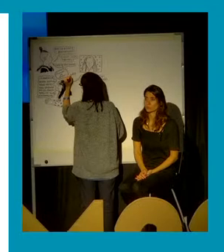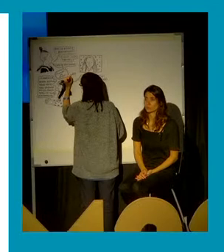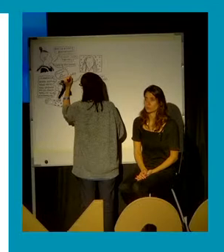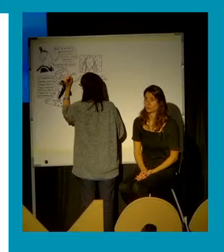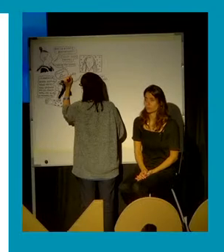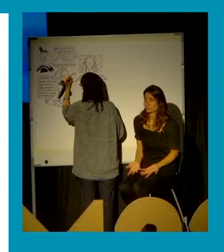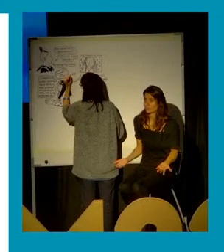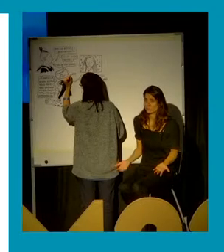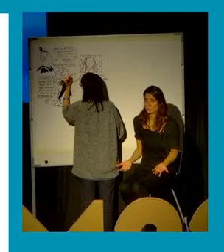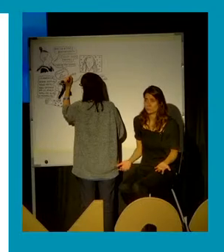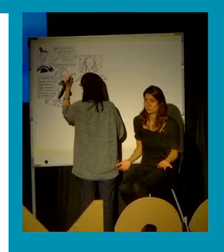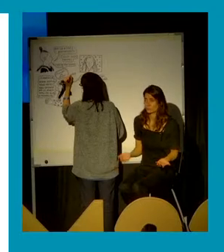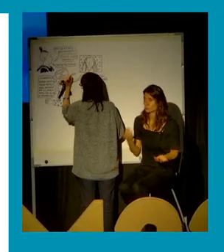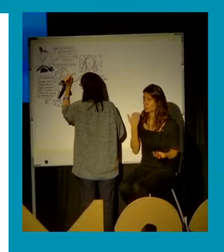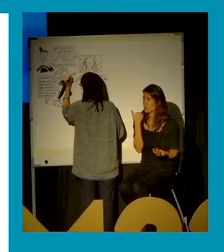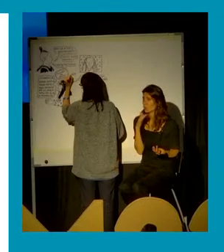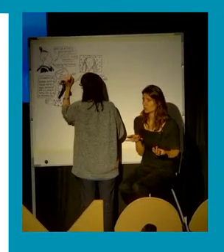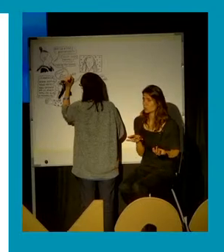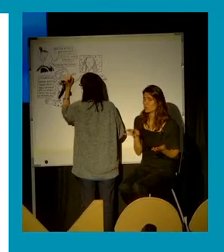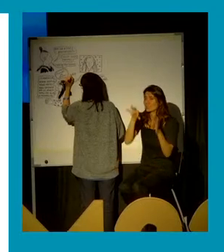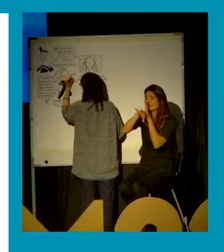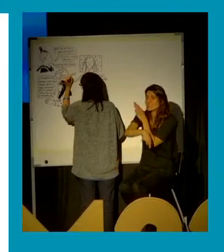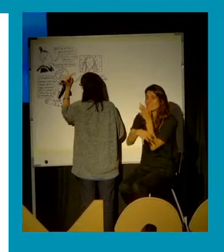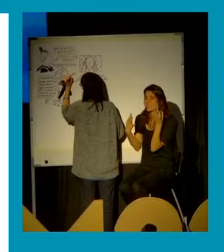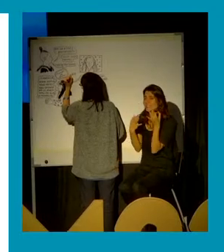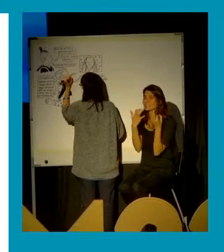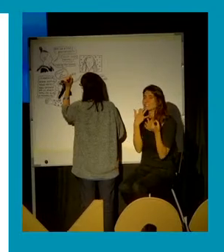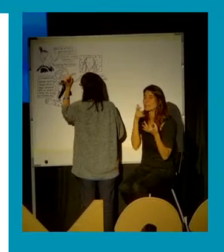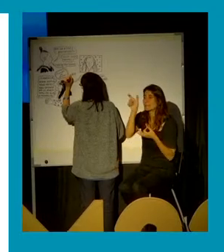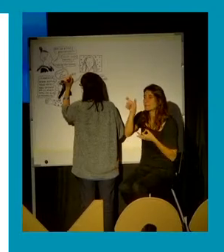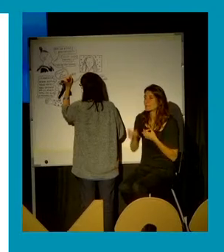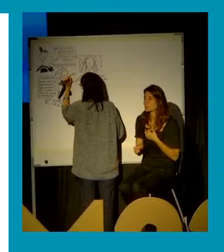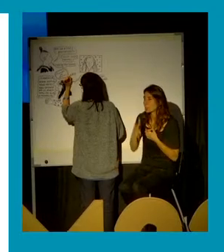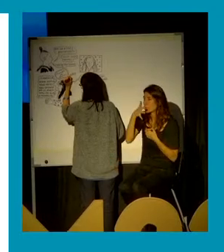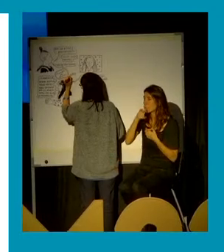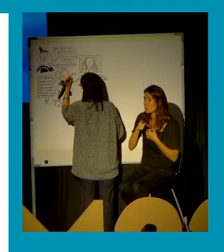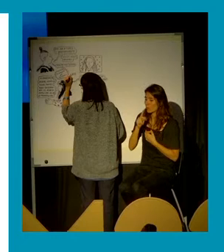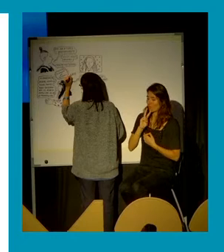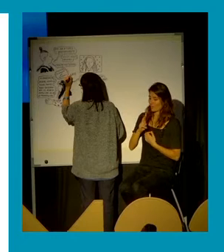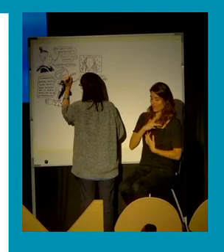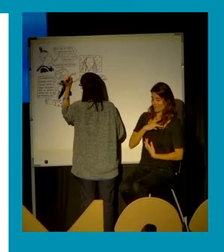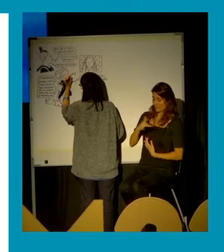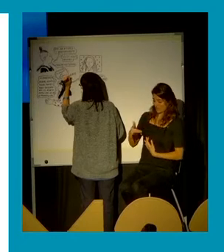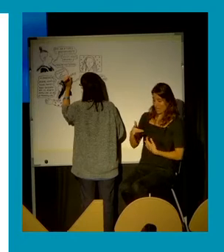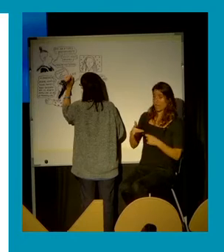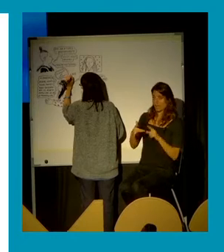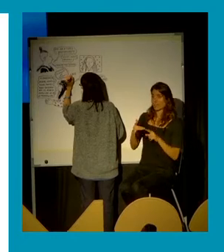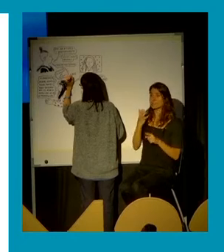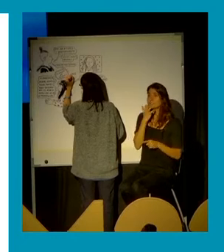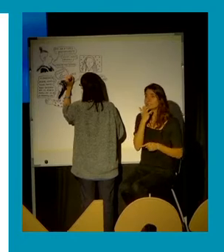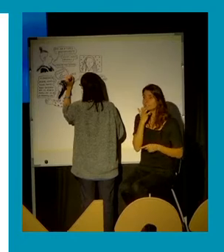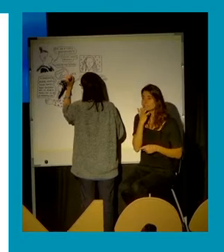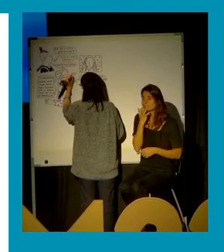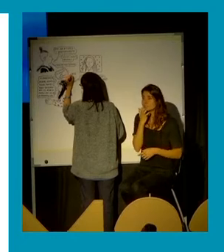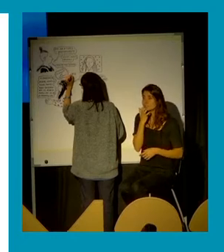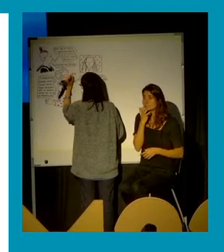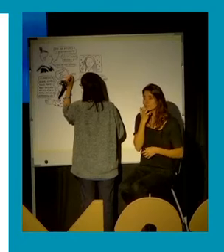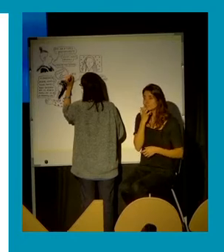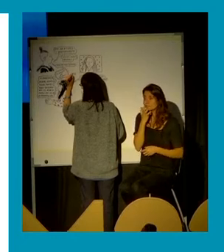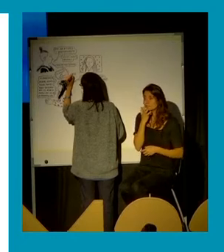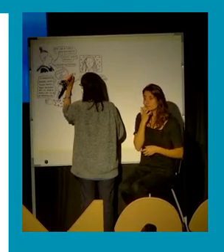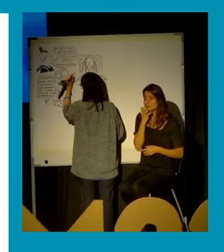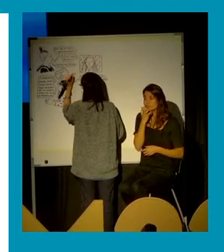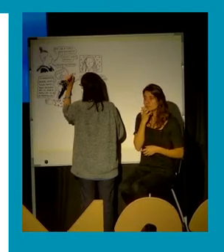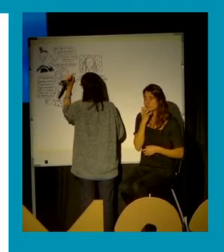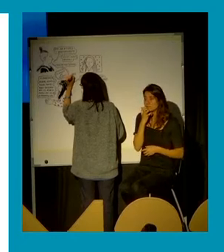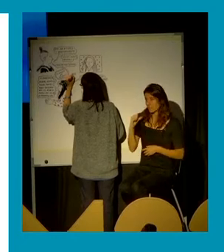sobre qué significa cuando personas que no pueden otorgar el consentimiento realizan actos de naturaleza sexual antes.